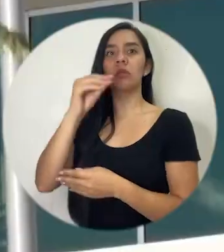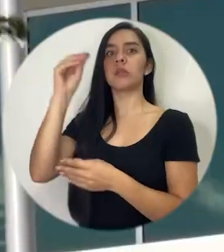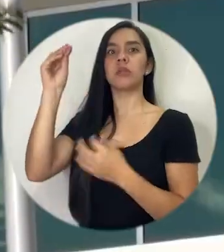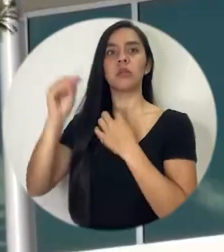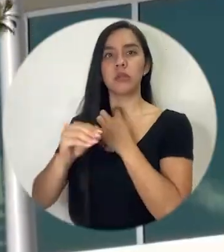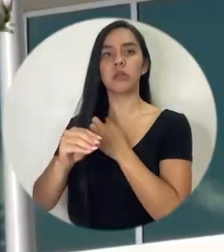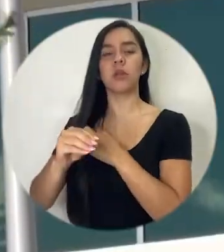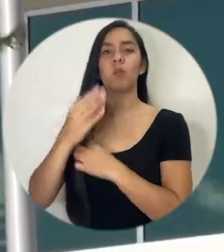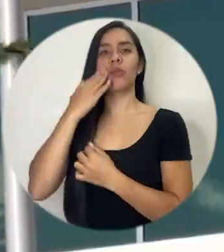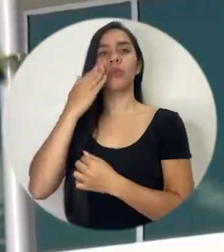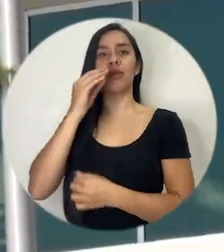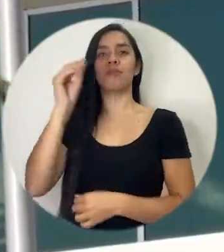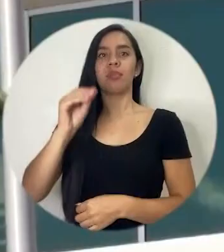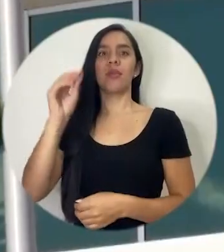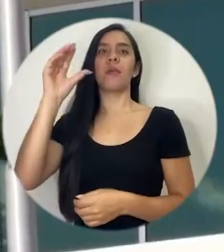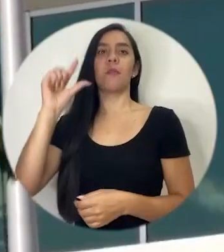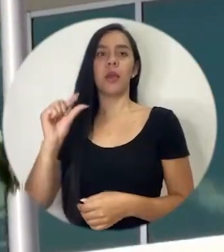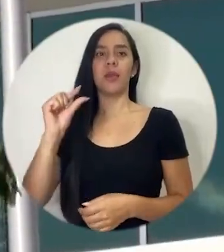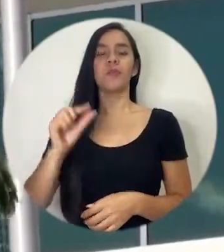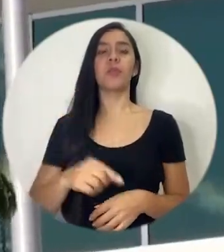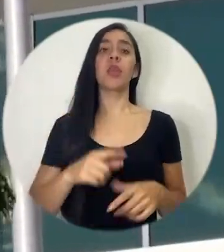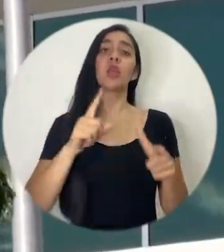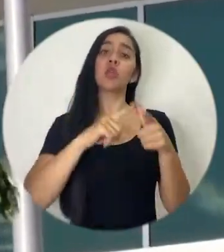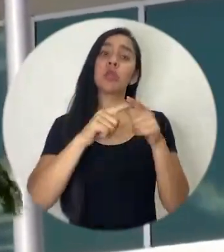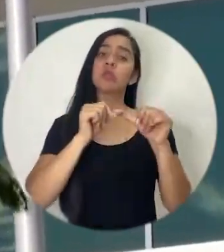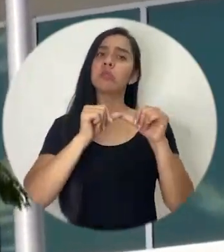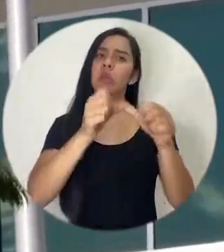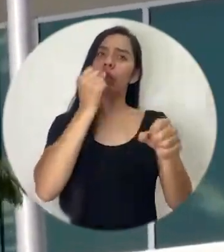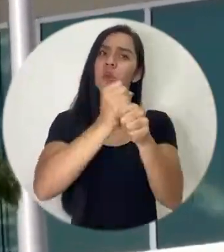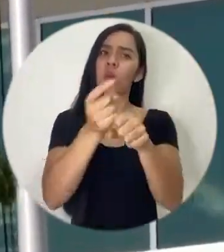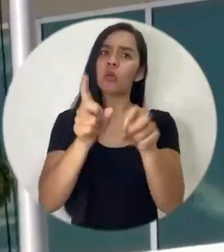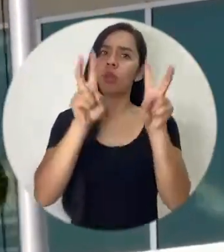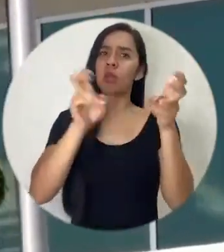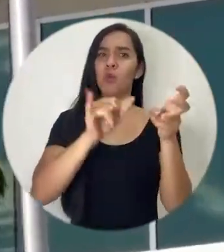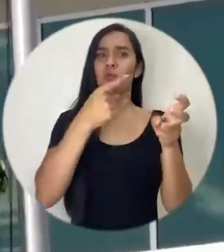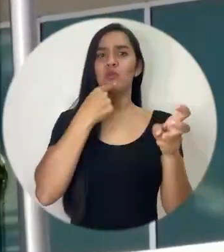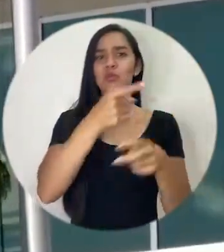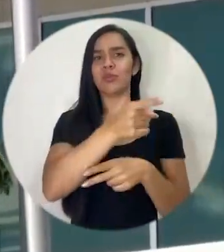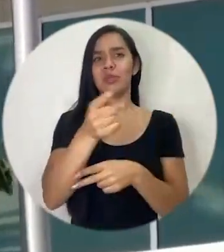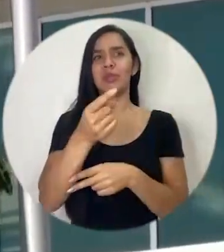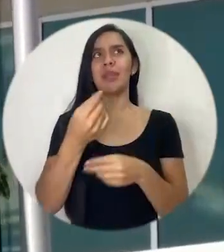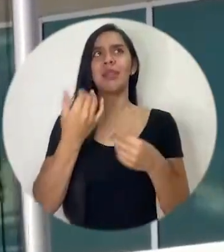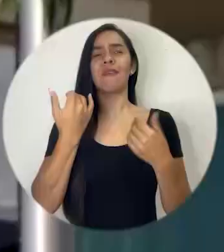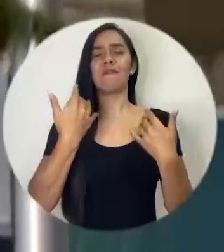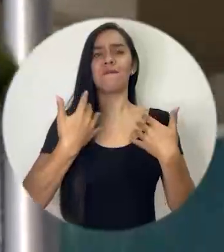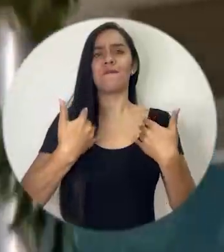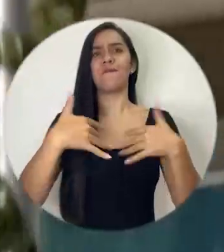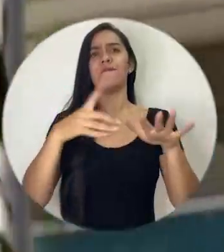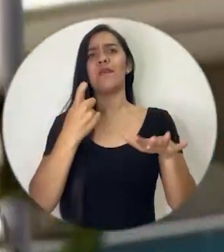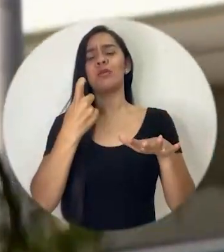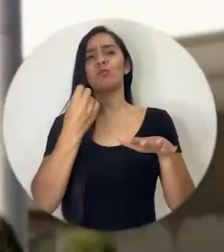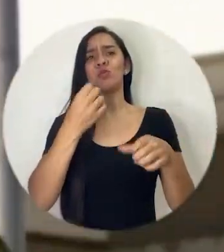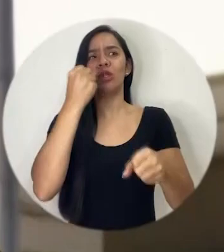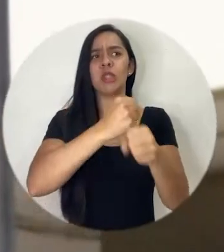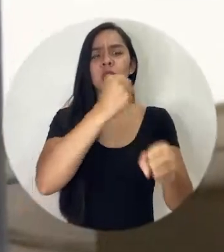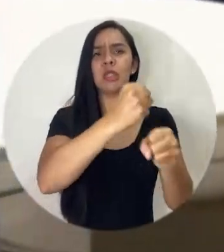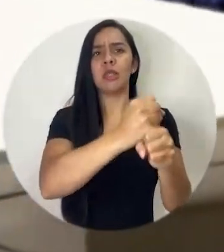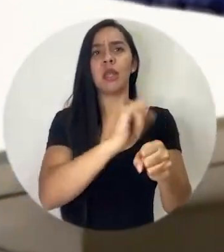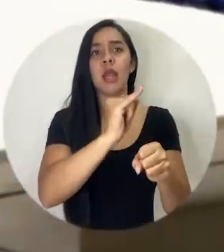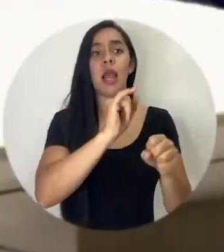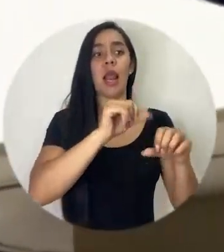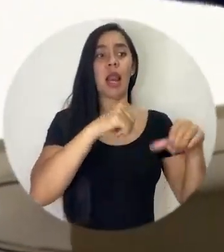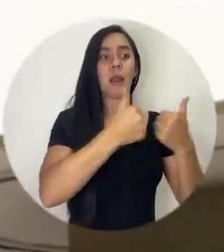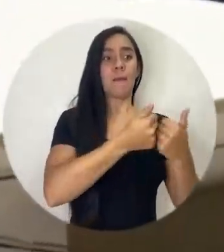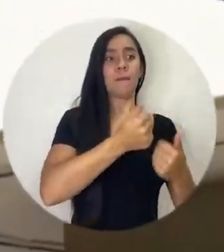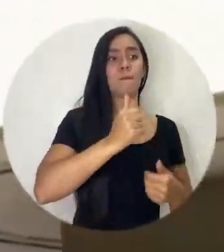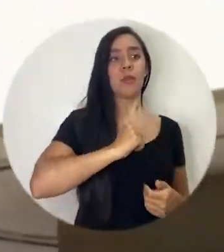mucho en este tema definitivamente como ustedes dicen hay mucho por hacer por dicha tanto el sector privado ¿verdad?